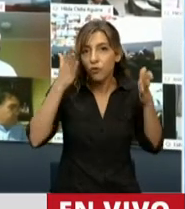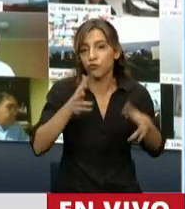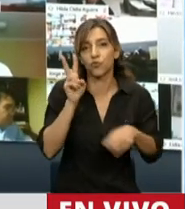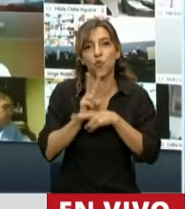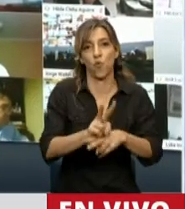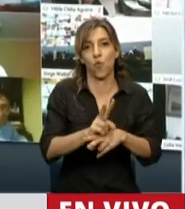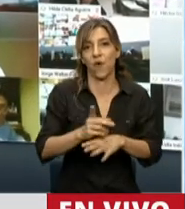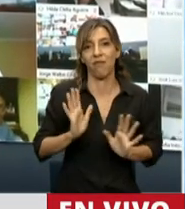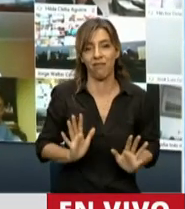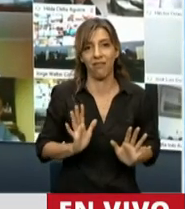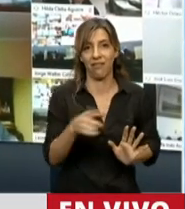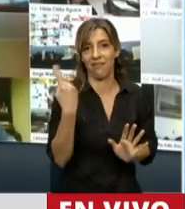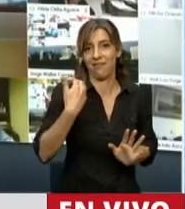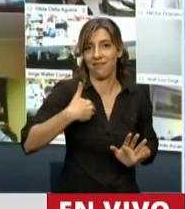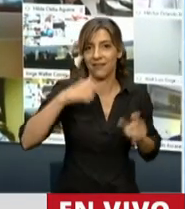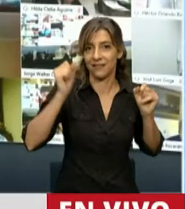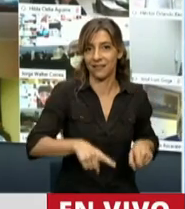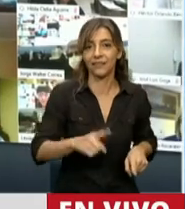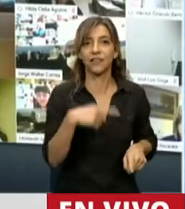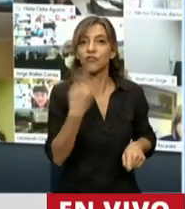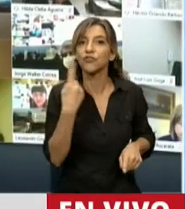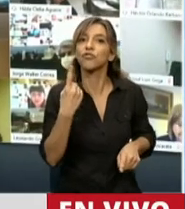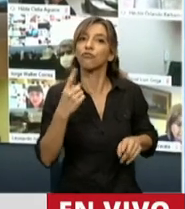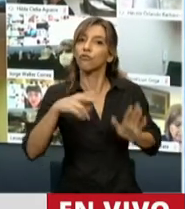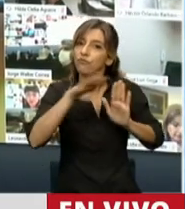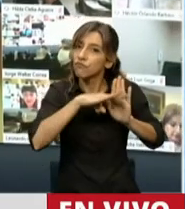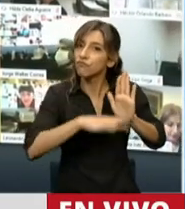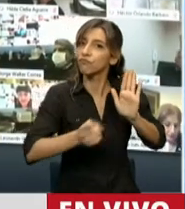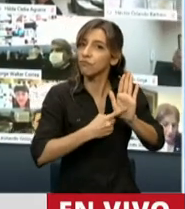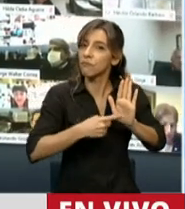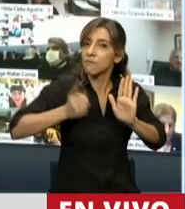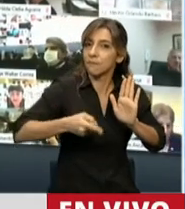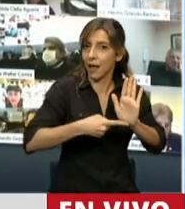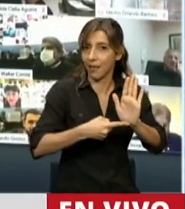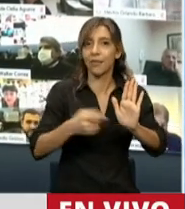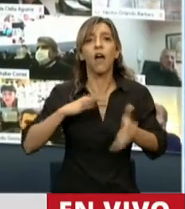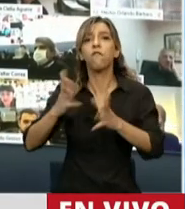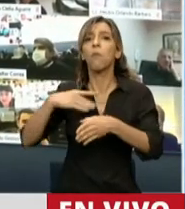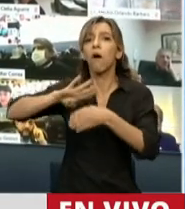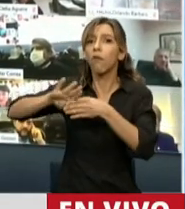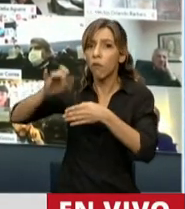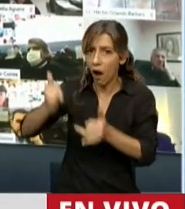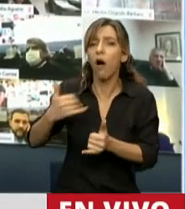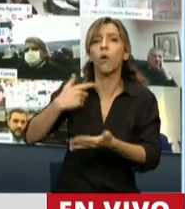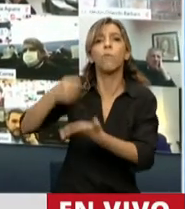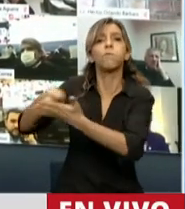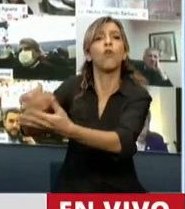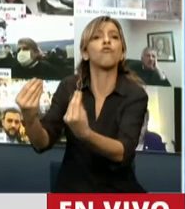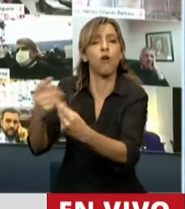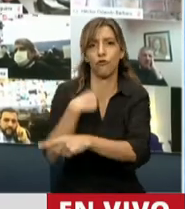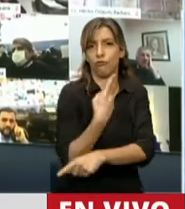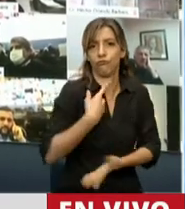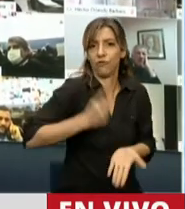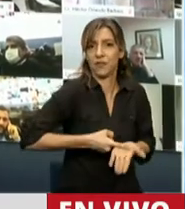tiene que ver con que seamos nosotros los que establezcamos las condiciones a las que se pagan las deudas contraídas. Una vez más el peronismo vuelve a